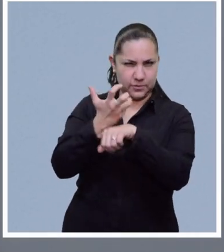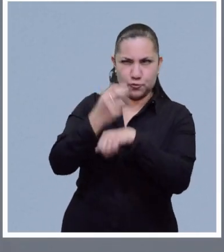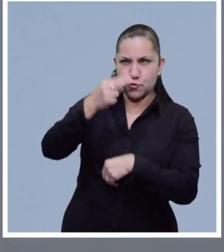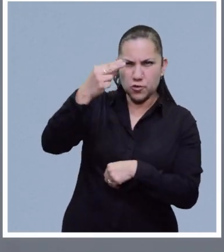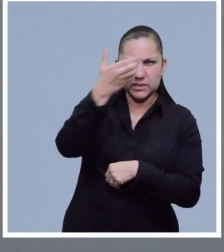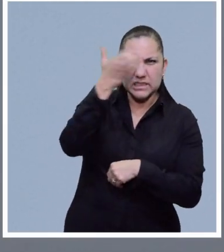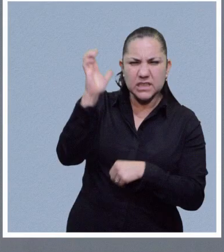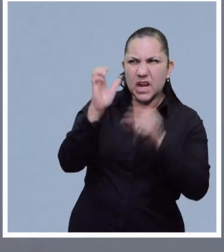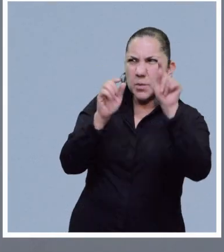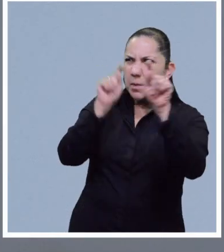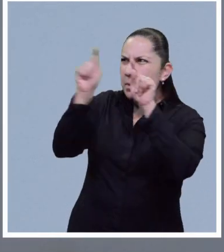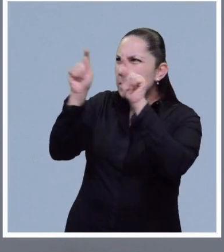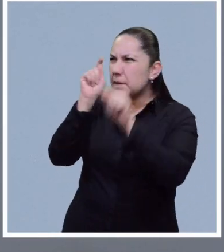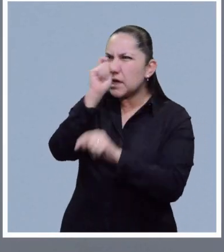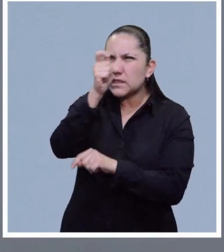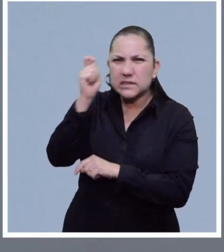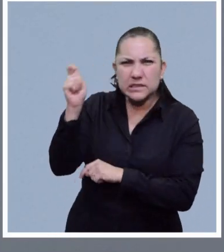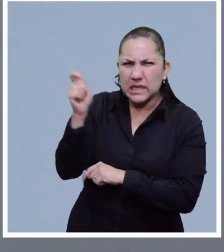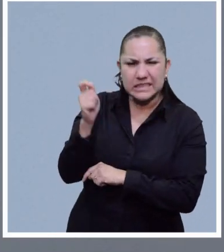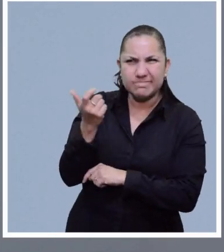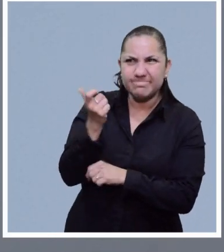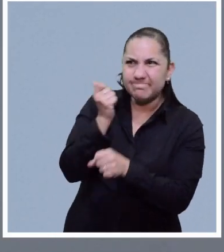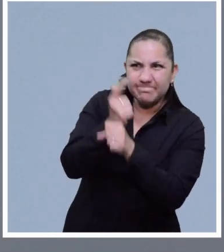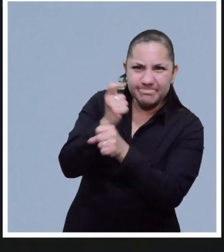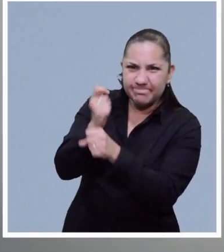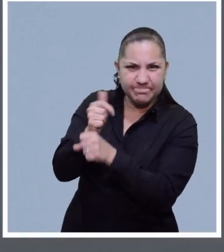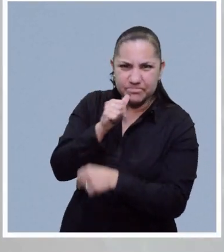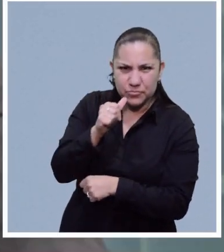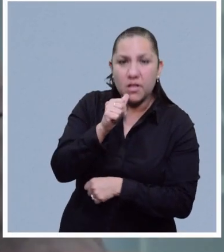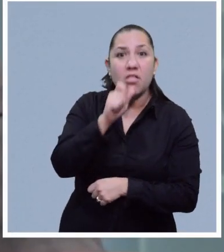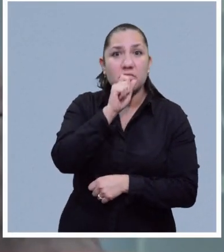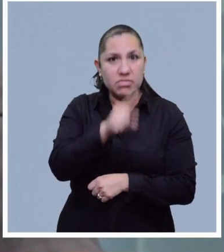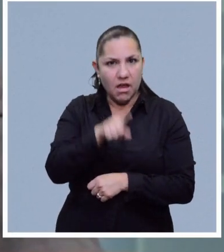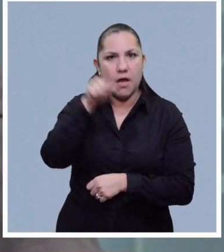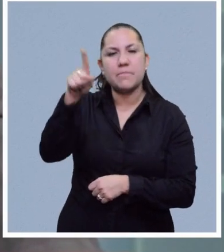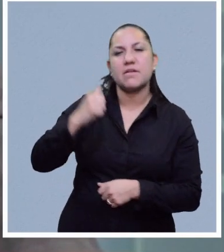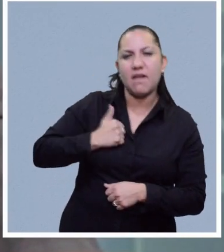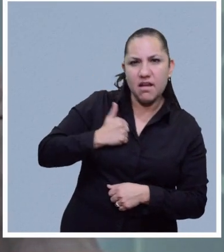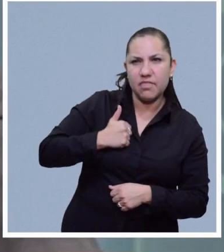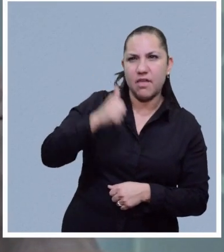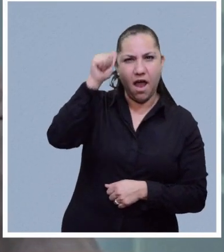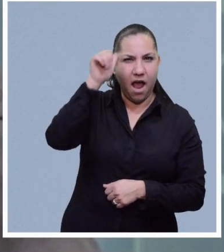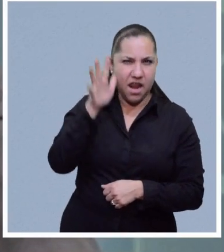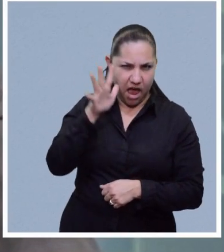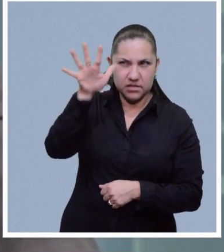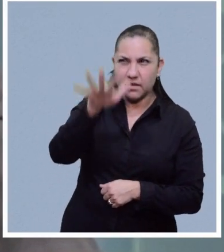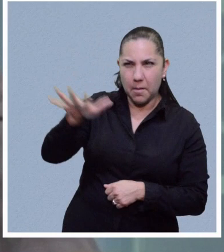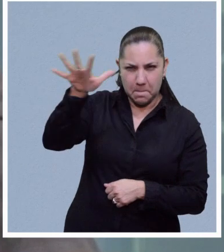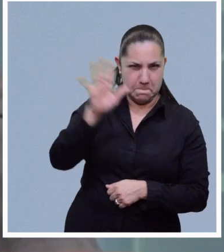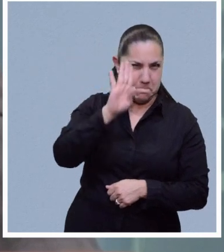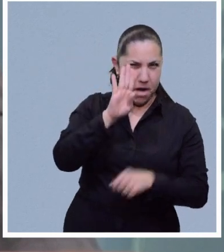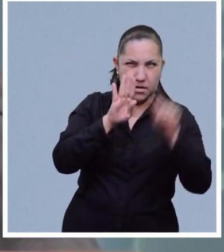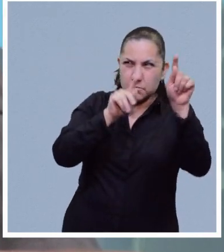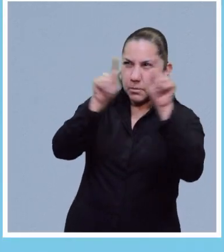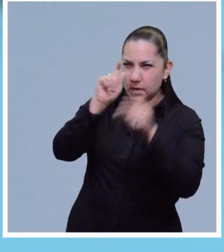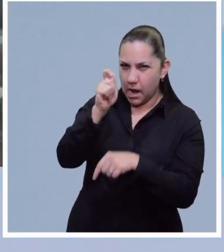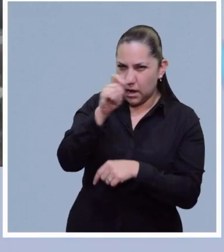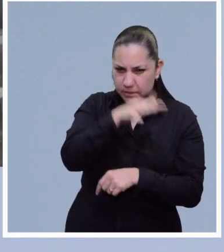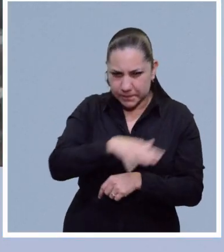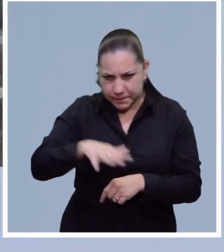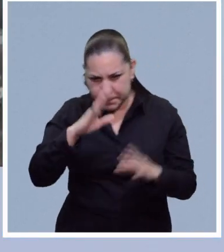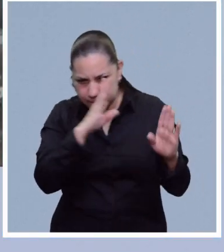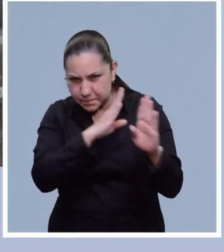norte de Montana, Estados Unidos, el noroeste de Canadá y Alaska. Al momento se plantea que eran posibles objetos de espionaje aéreo.